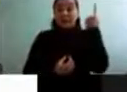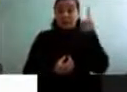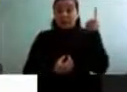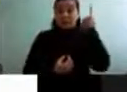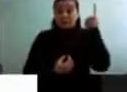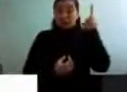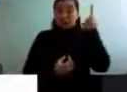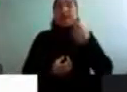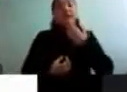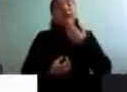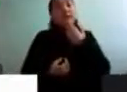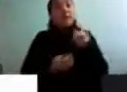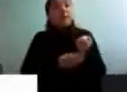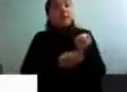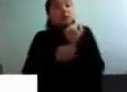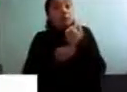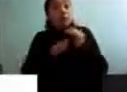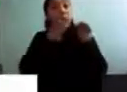contribuir a la sociedad.